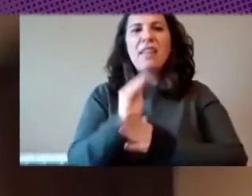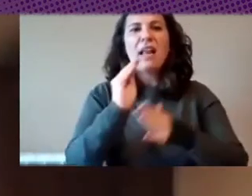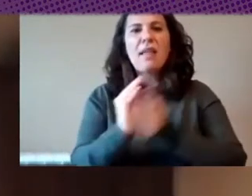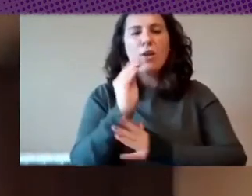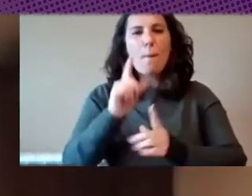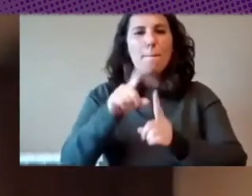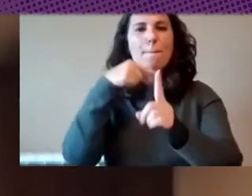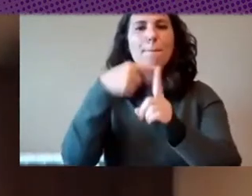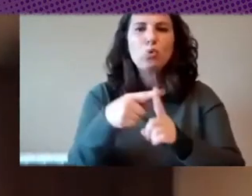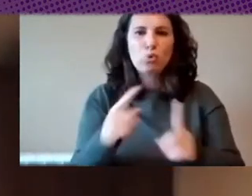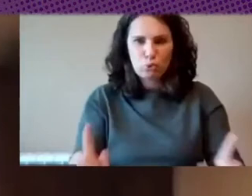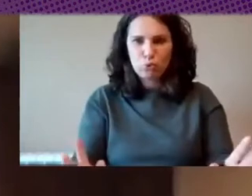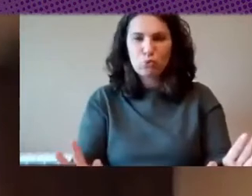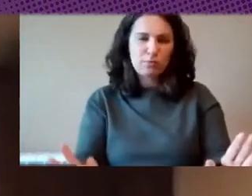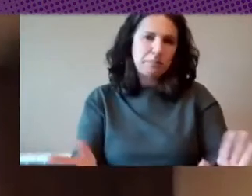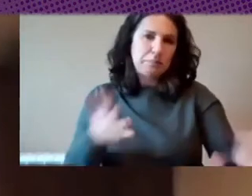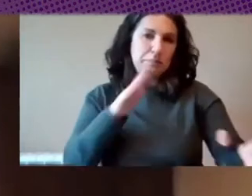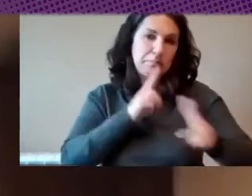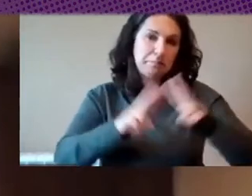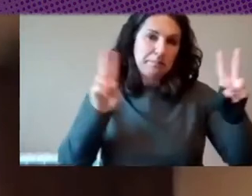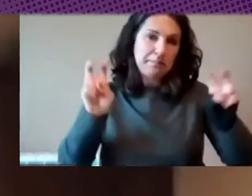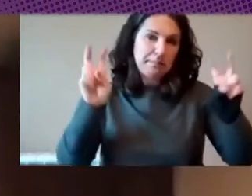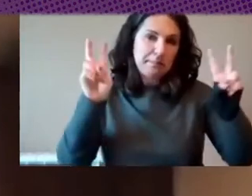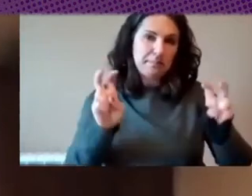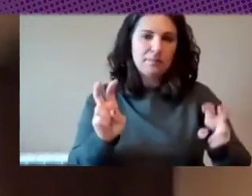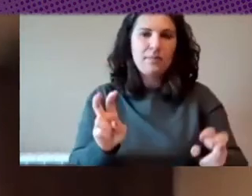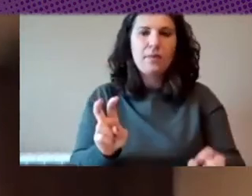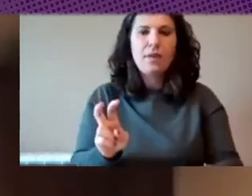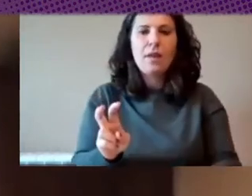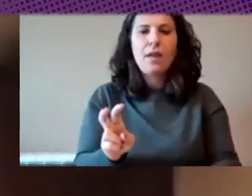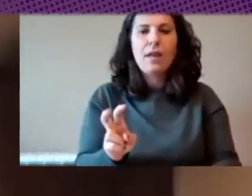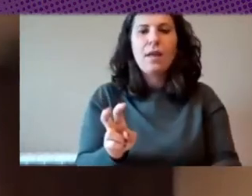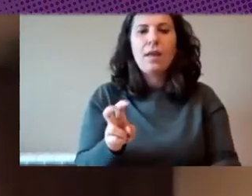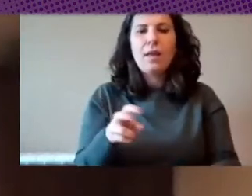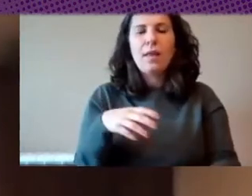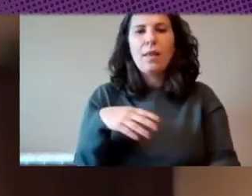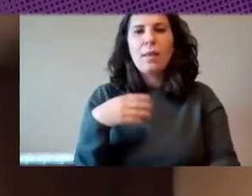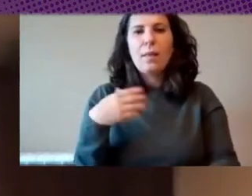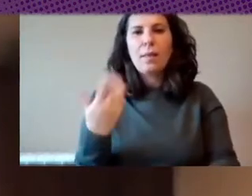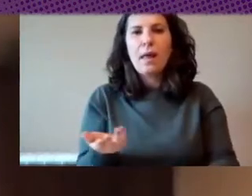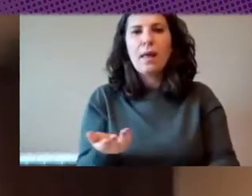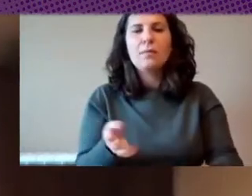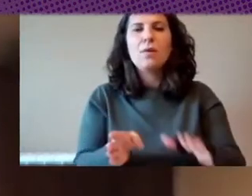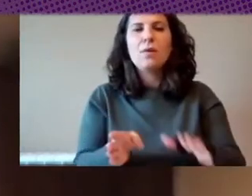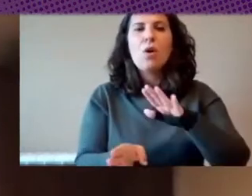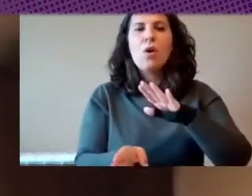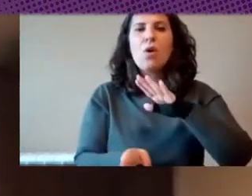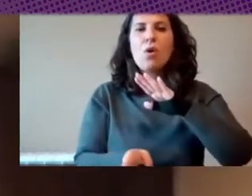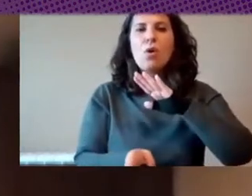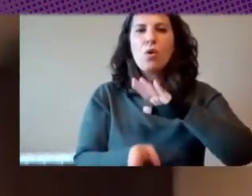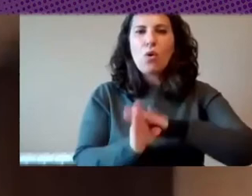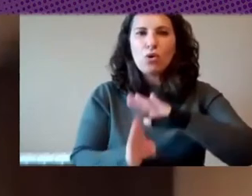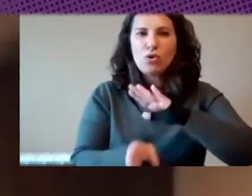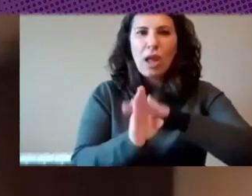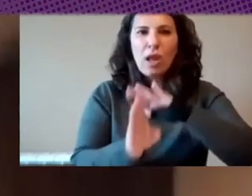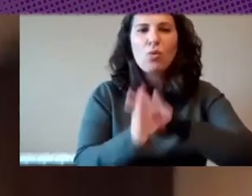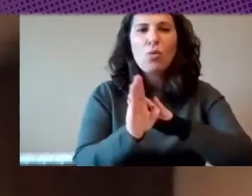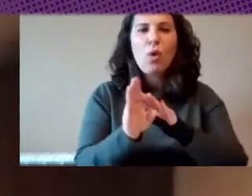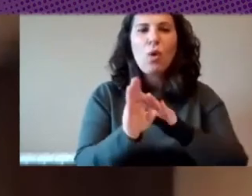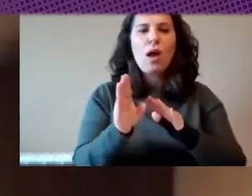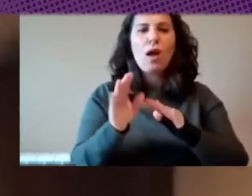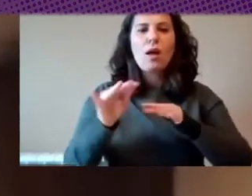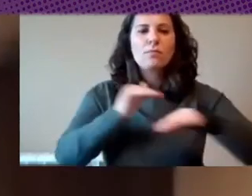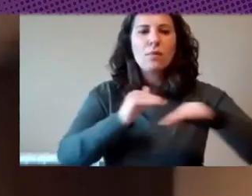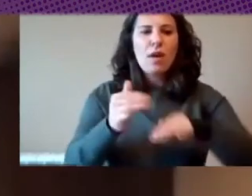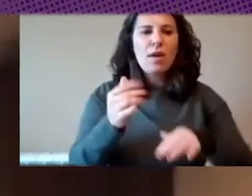por ponerlo de una manera de seguir convirtiendo en activos financieros